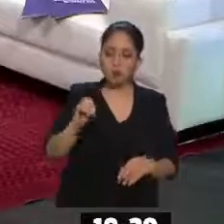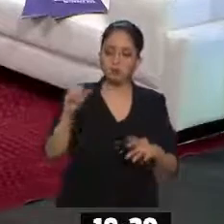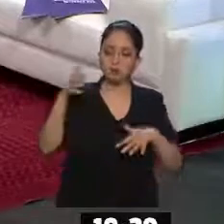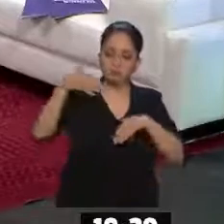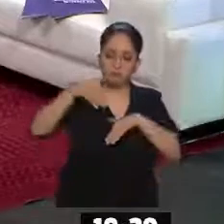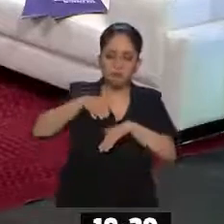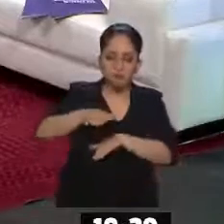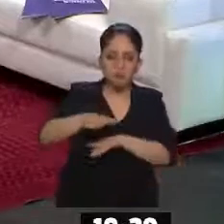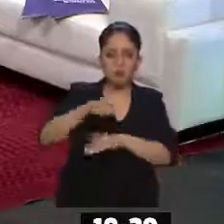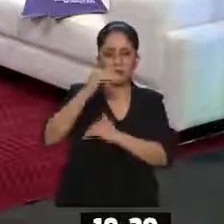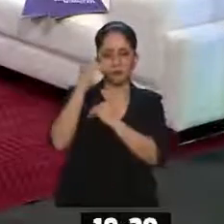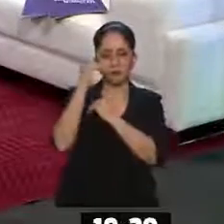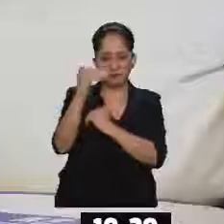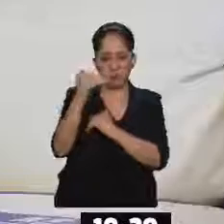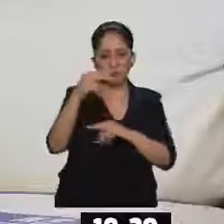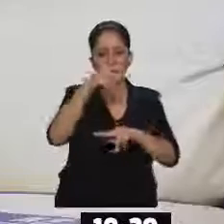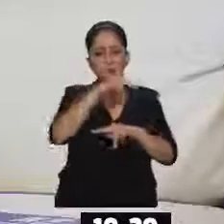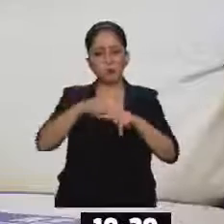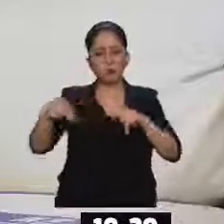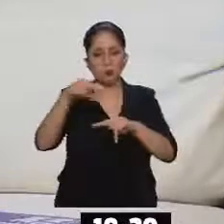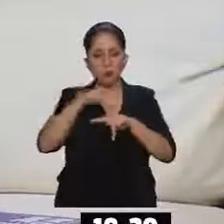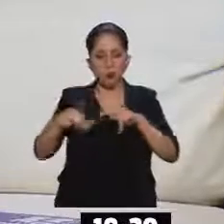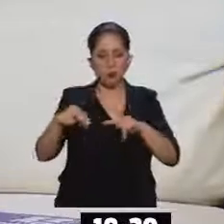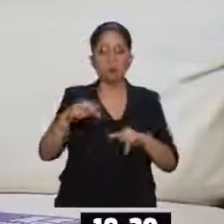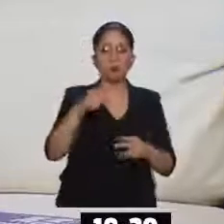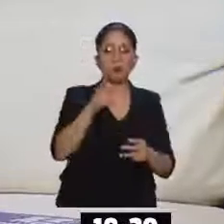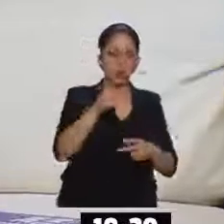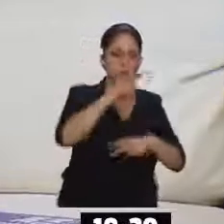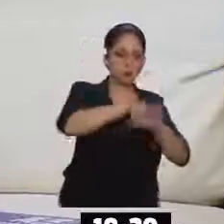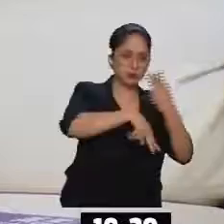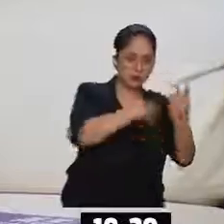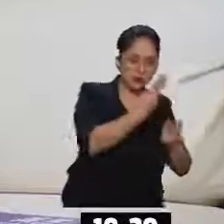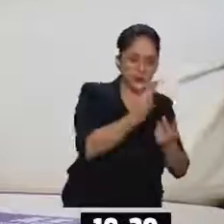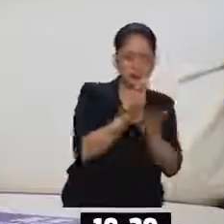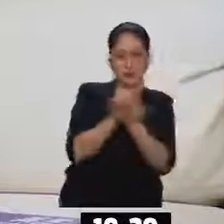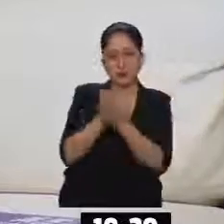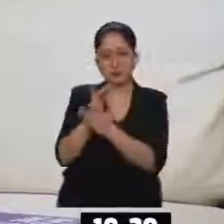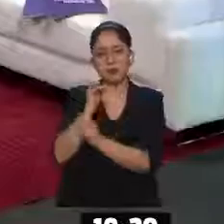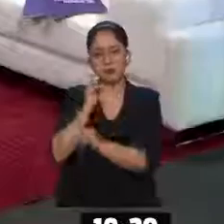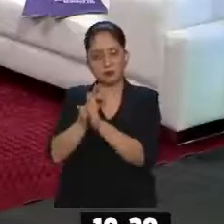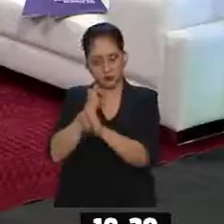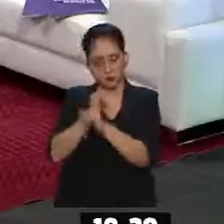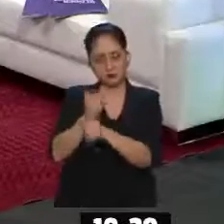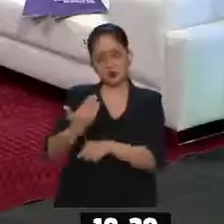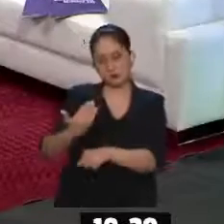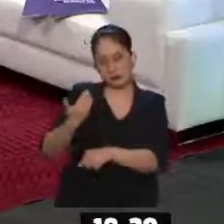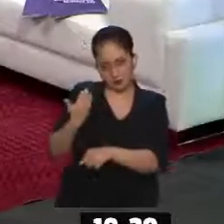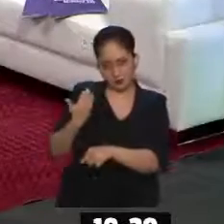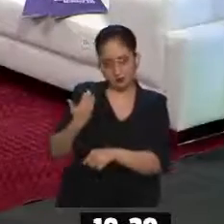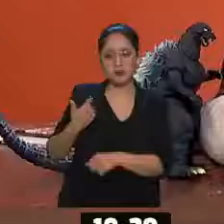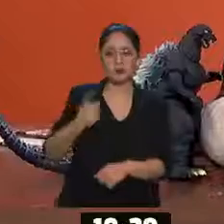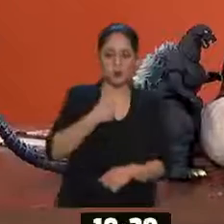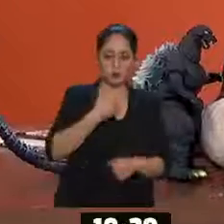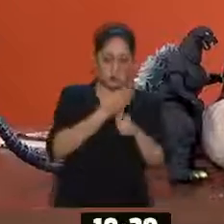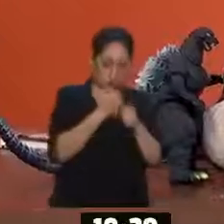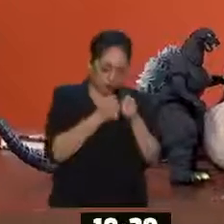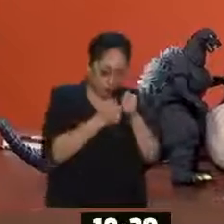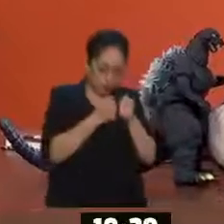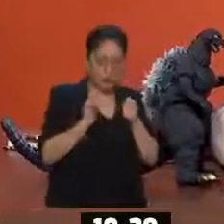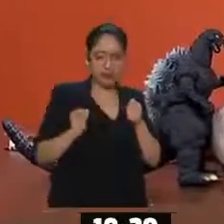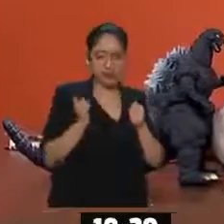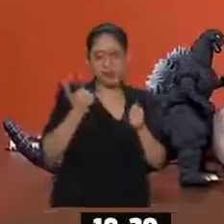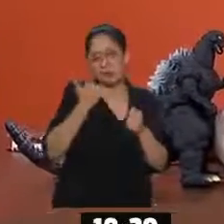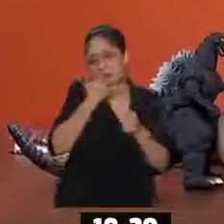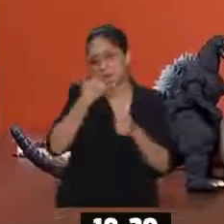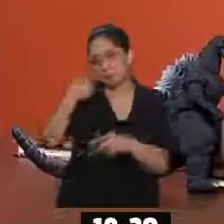limitado. Los boletos ya están disponibles en taquilla presencial y virtual de Cineteca. Bueno, déjenme entrar a apartarlos. Gracias. Inti. Perdón, no lo